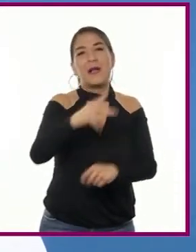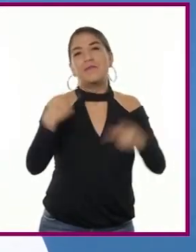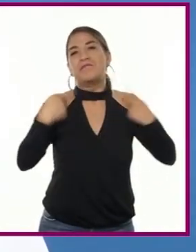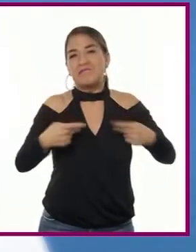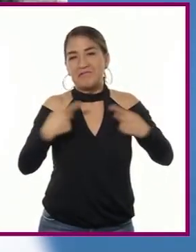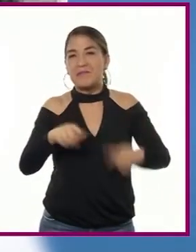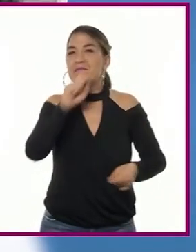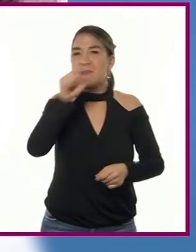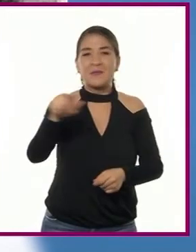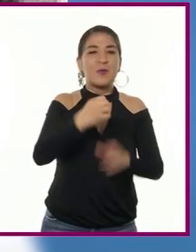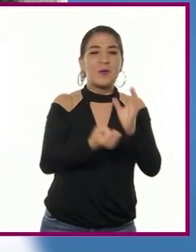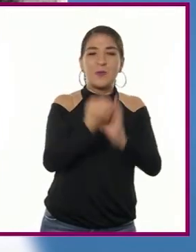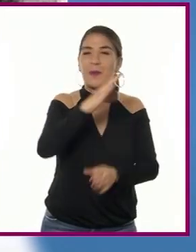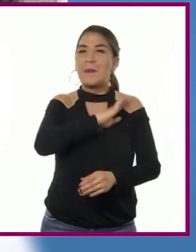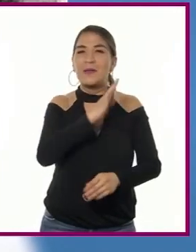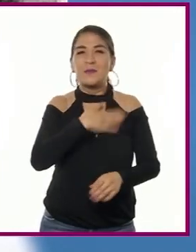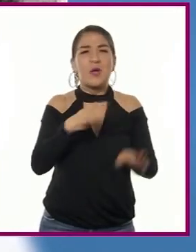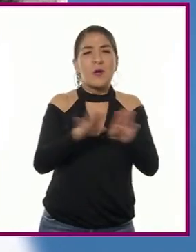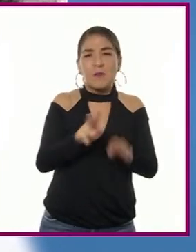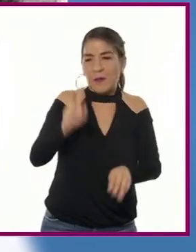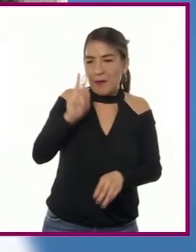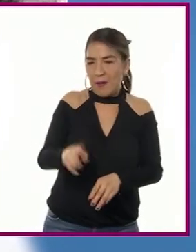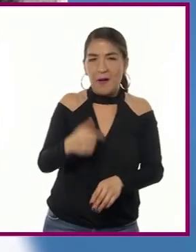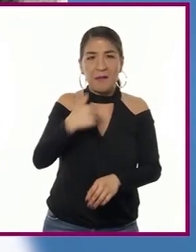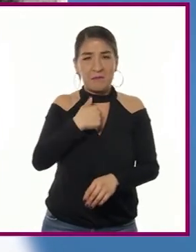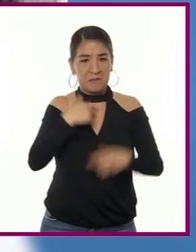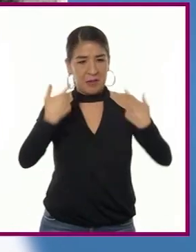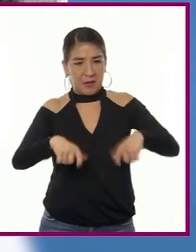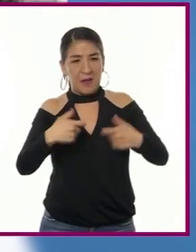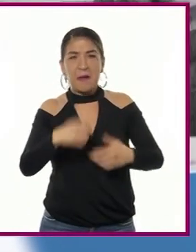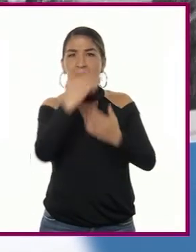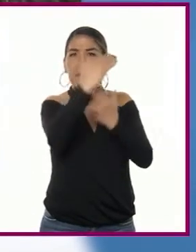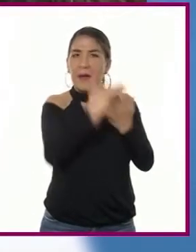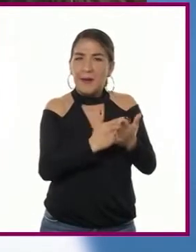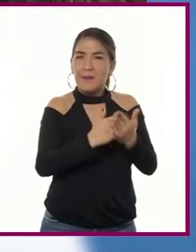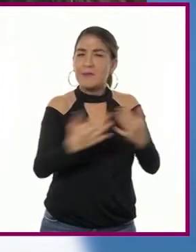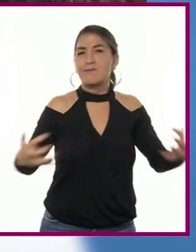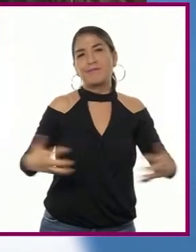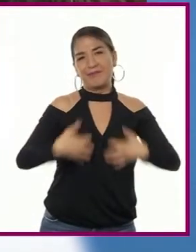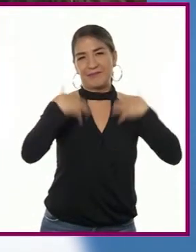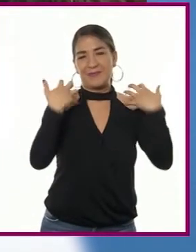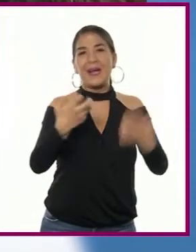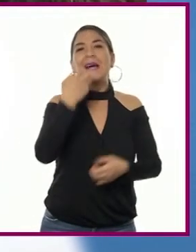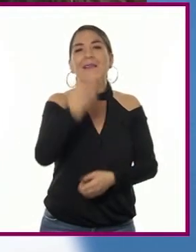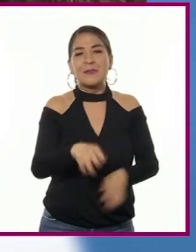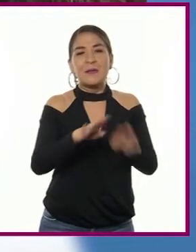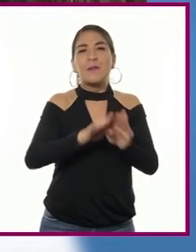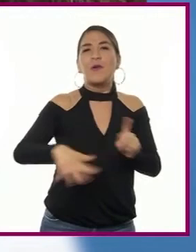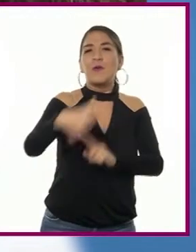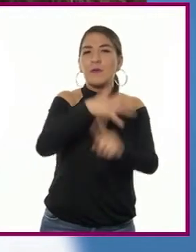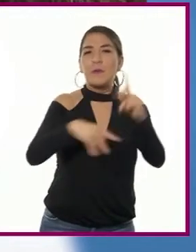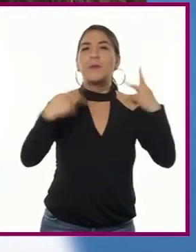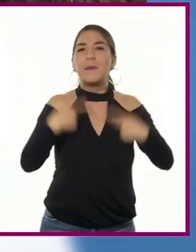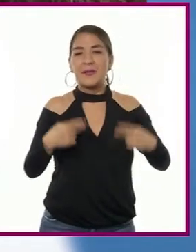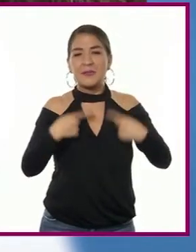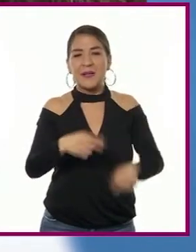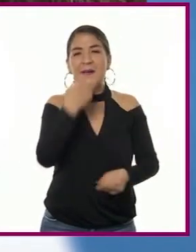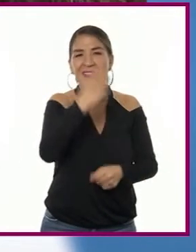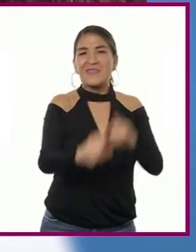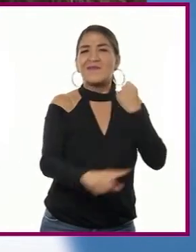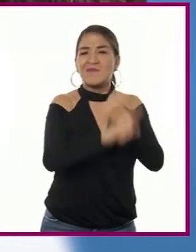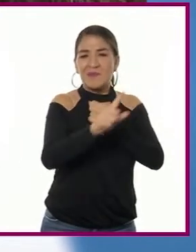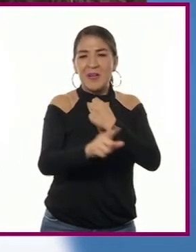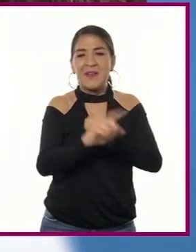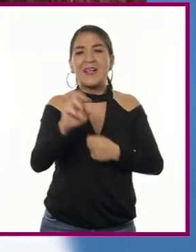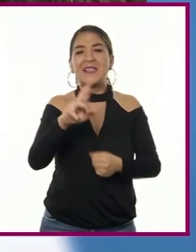la Nueva España, quienes vieron sus privilegios recortados o modificados. Los sectores afectados vieron en esta serie de